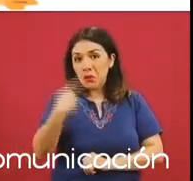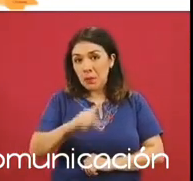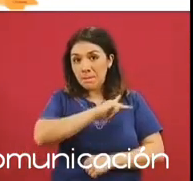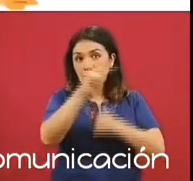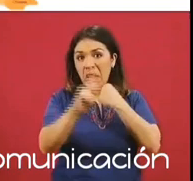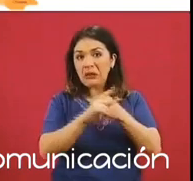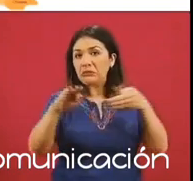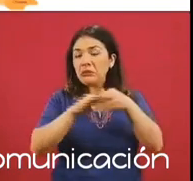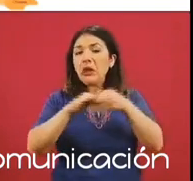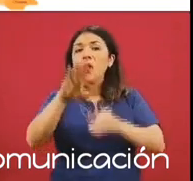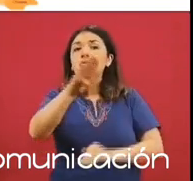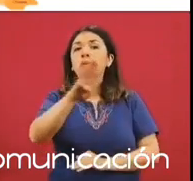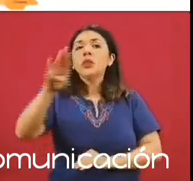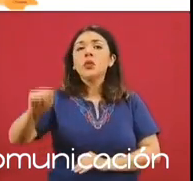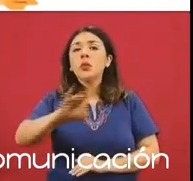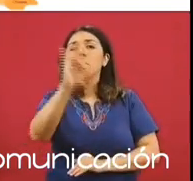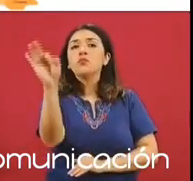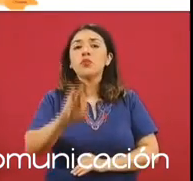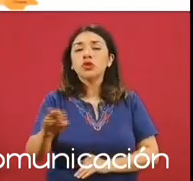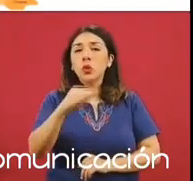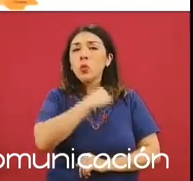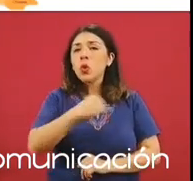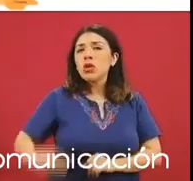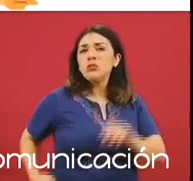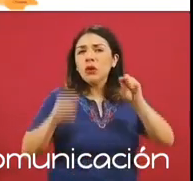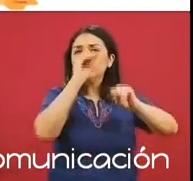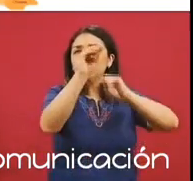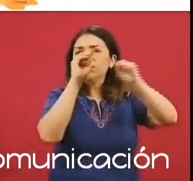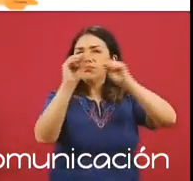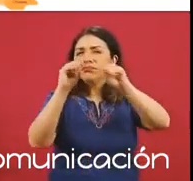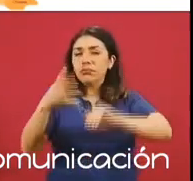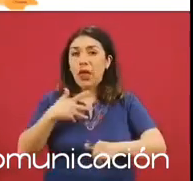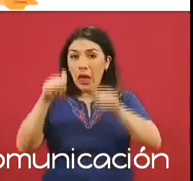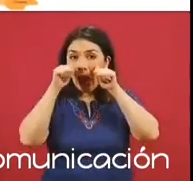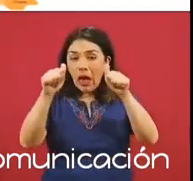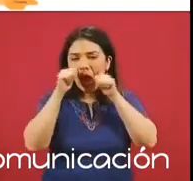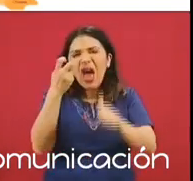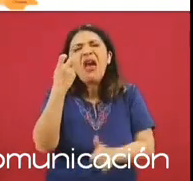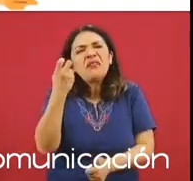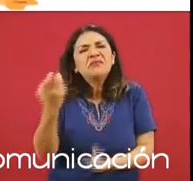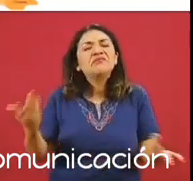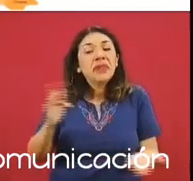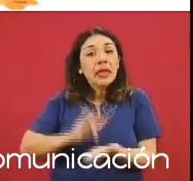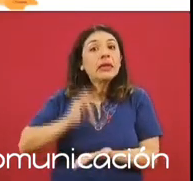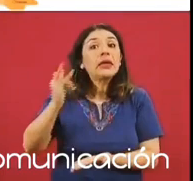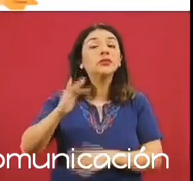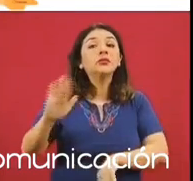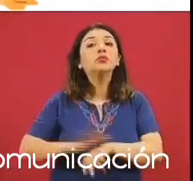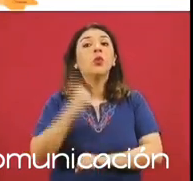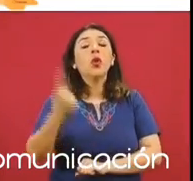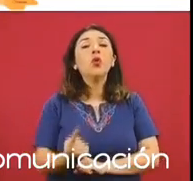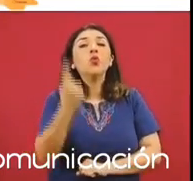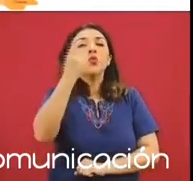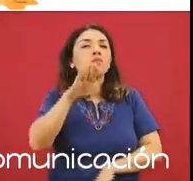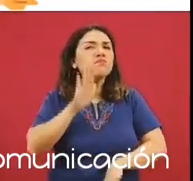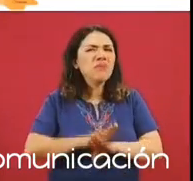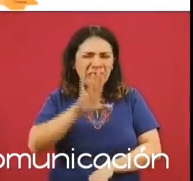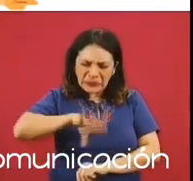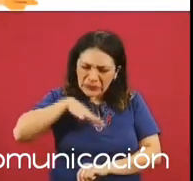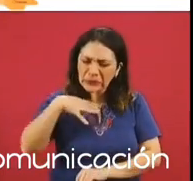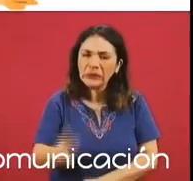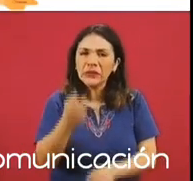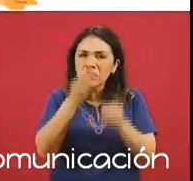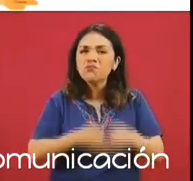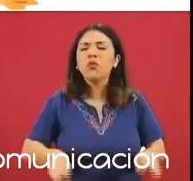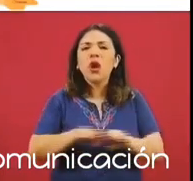en el 99% de los municipios del país. Esto gracias a que una de las grandes apuestas es llegar